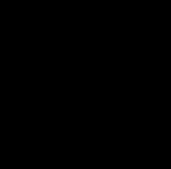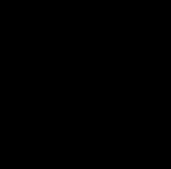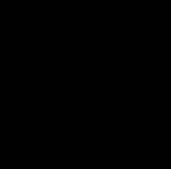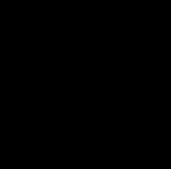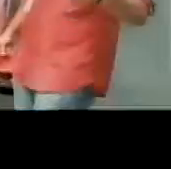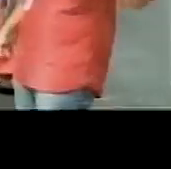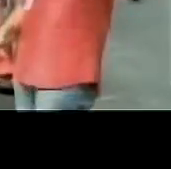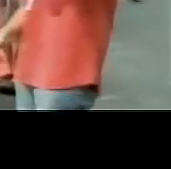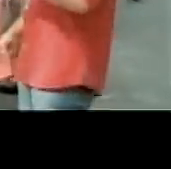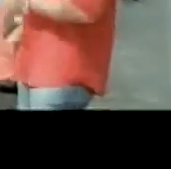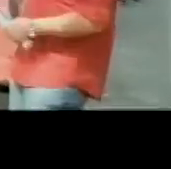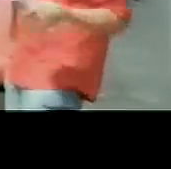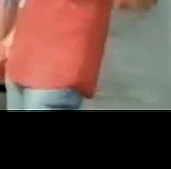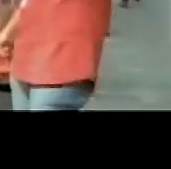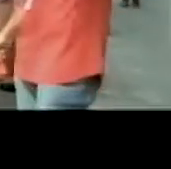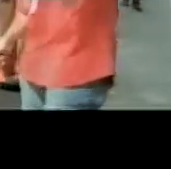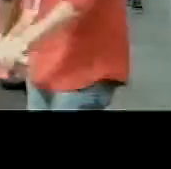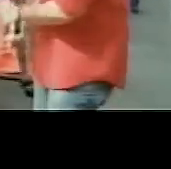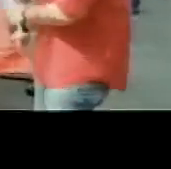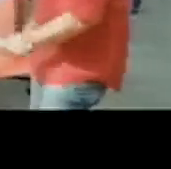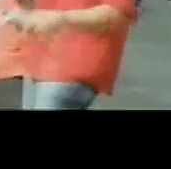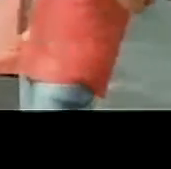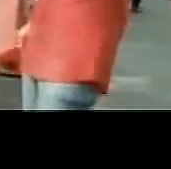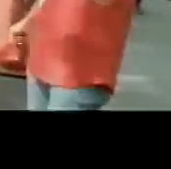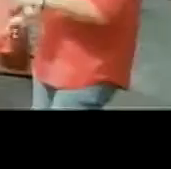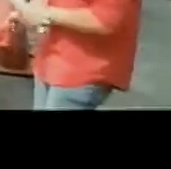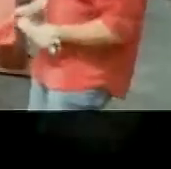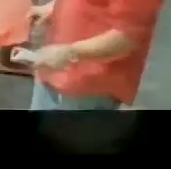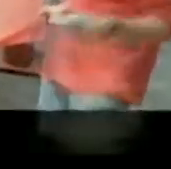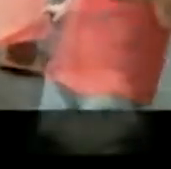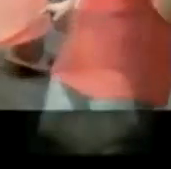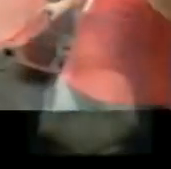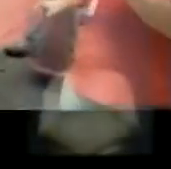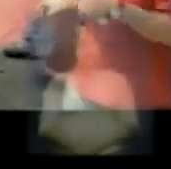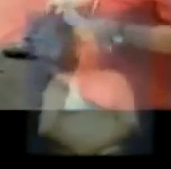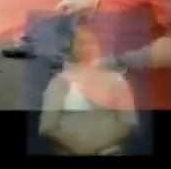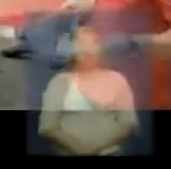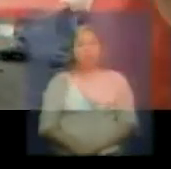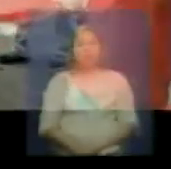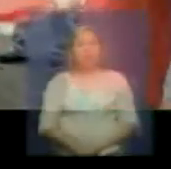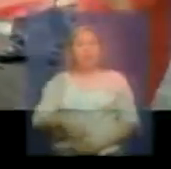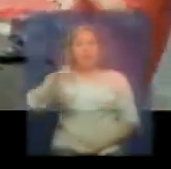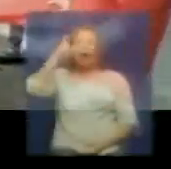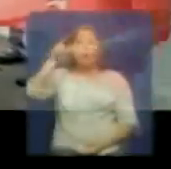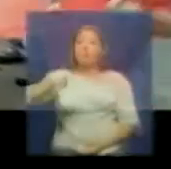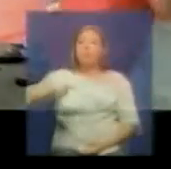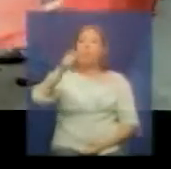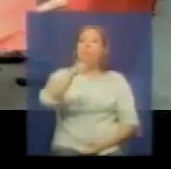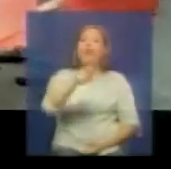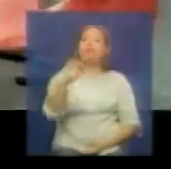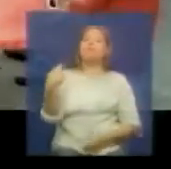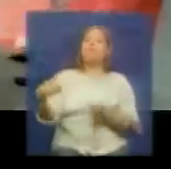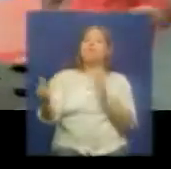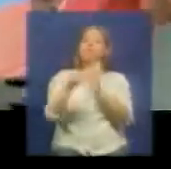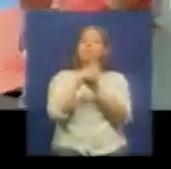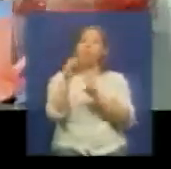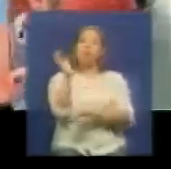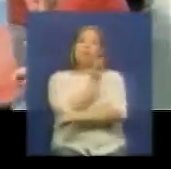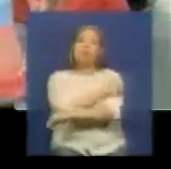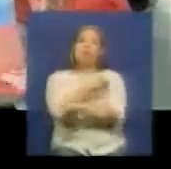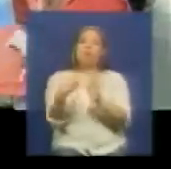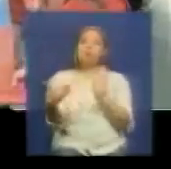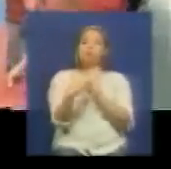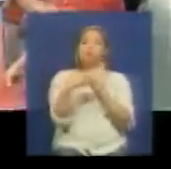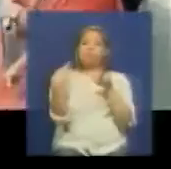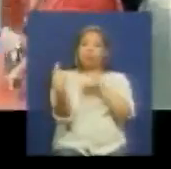el pueblo el recho de clama su derecho contra la oposición la